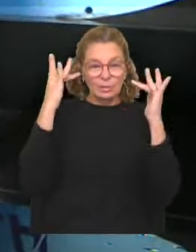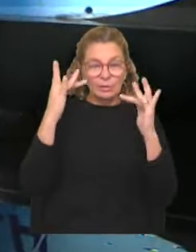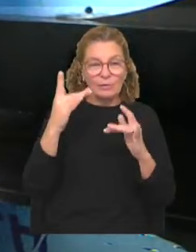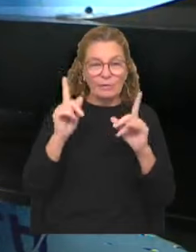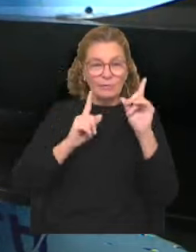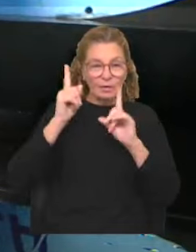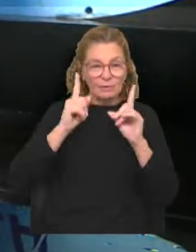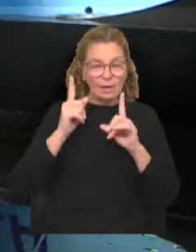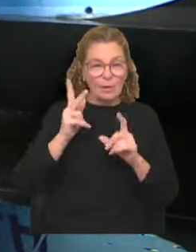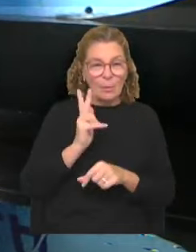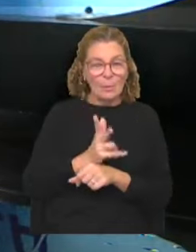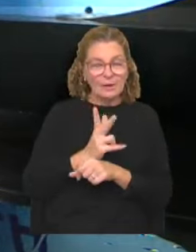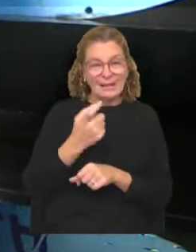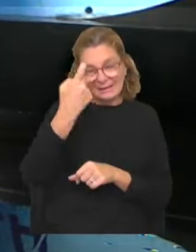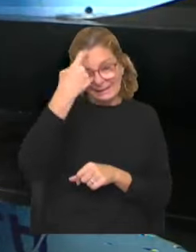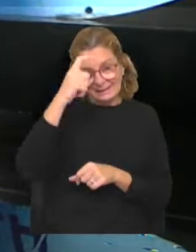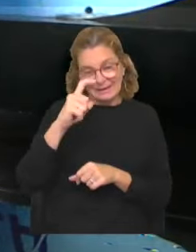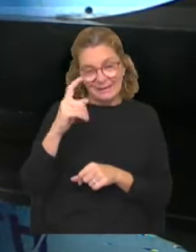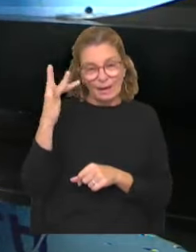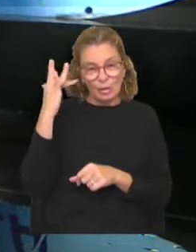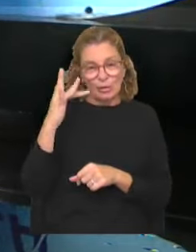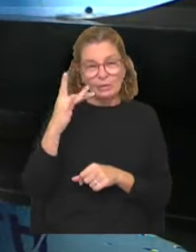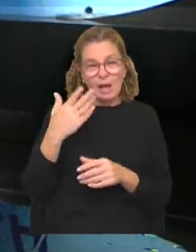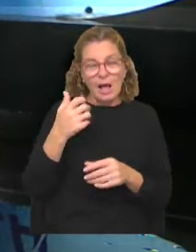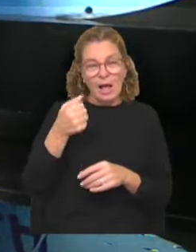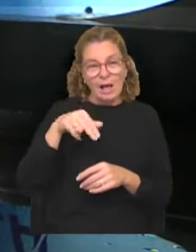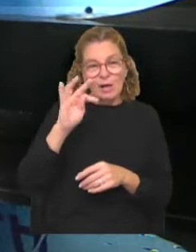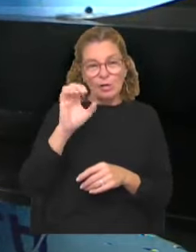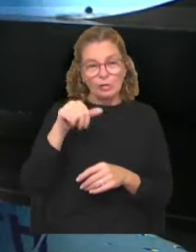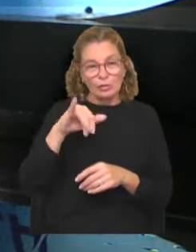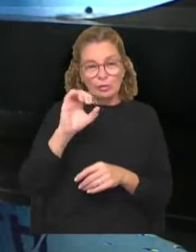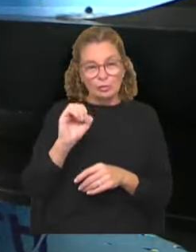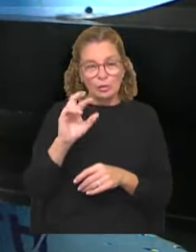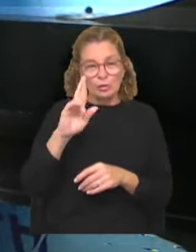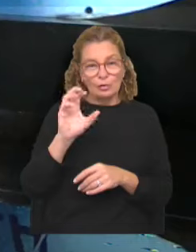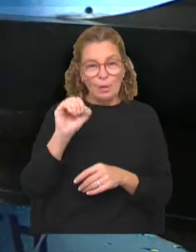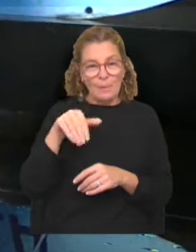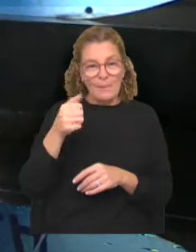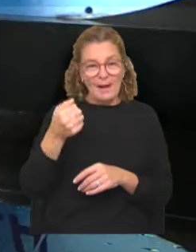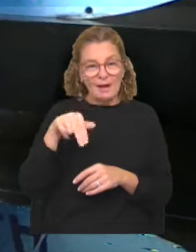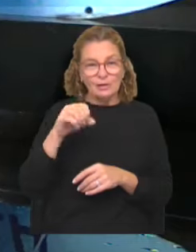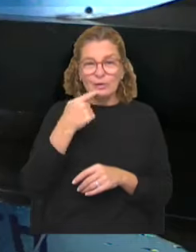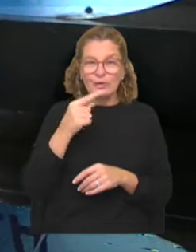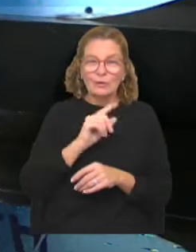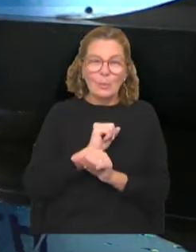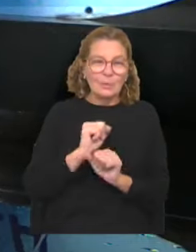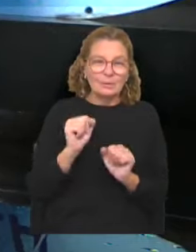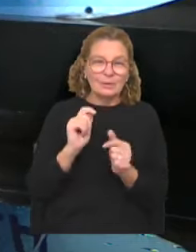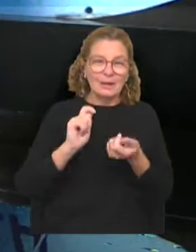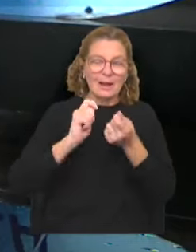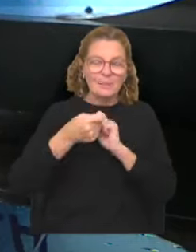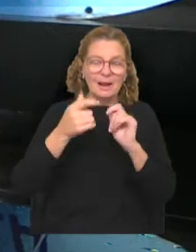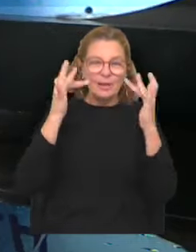Facultad de Humanidades y Ciencias de la Educación, hablamos de Antonio Romano, dijo que no es posible hacer transformaciones